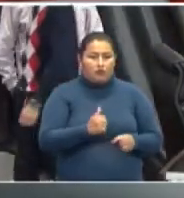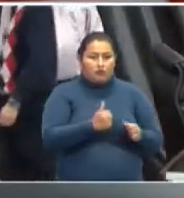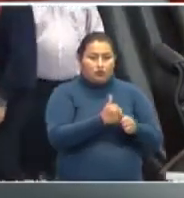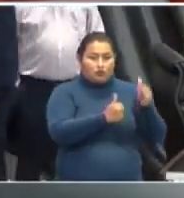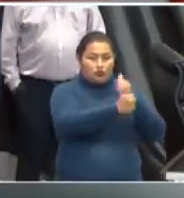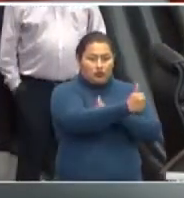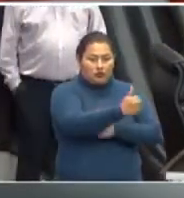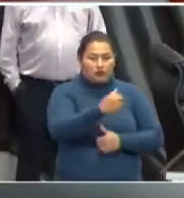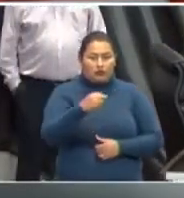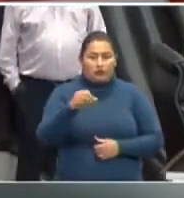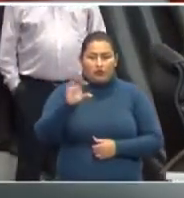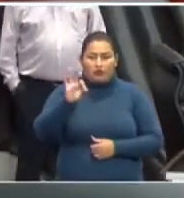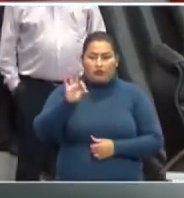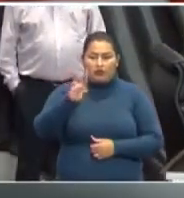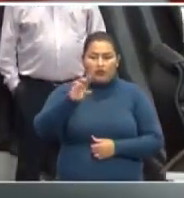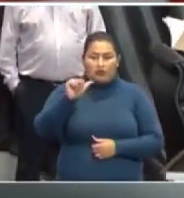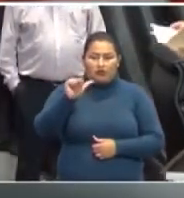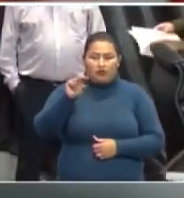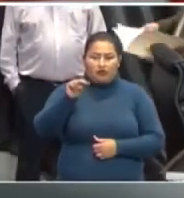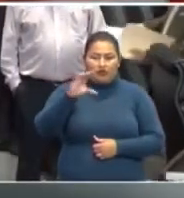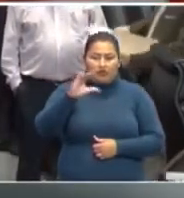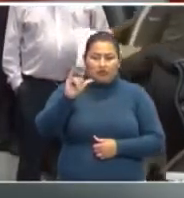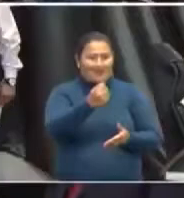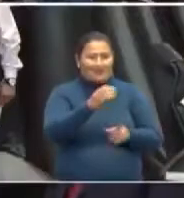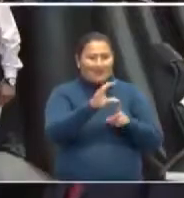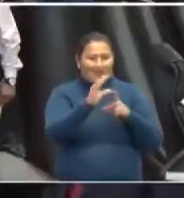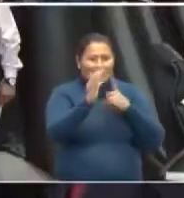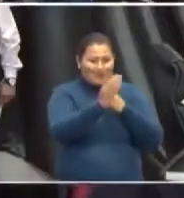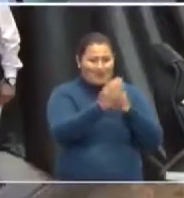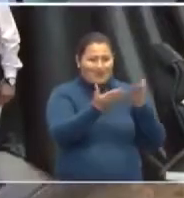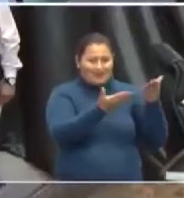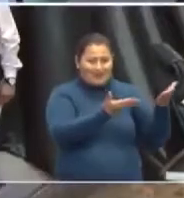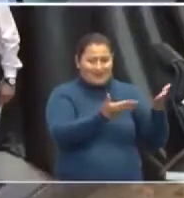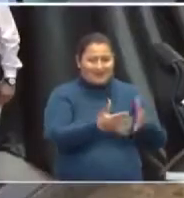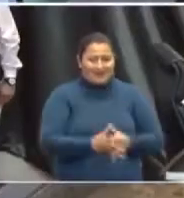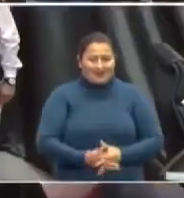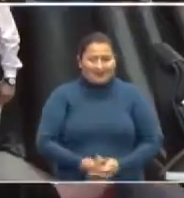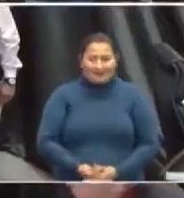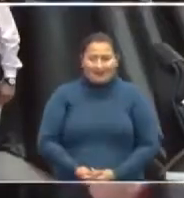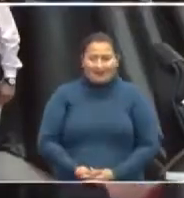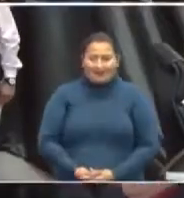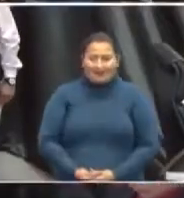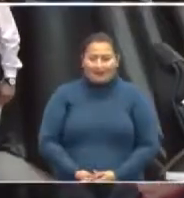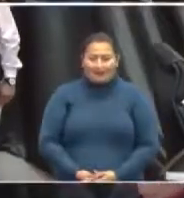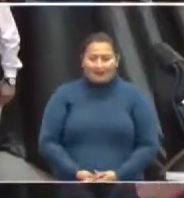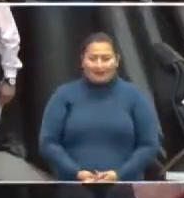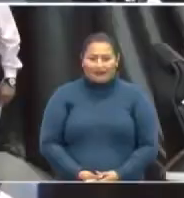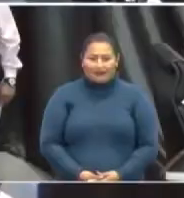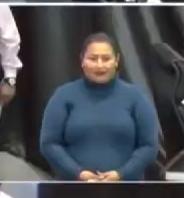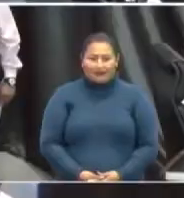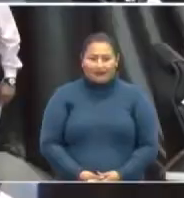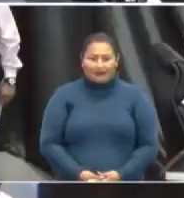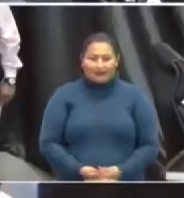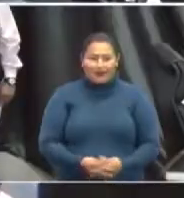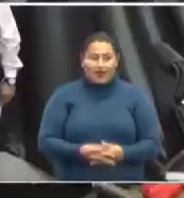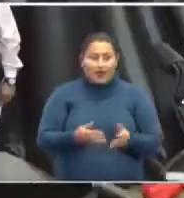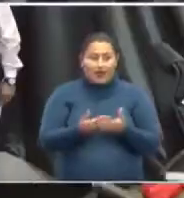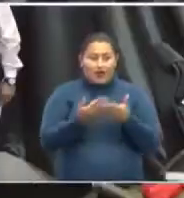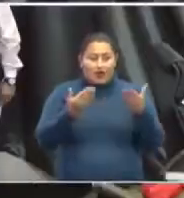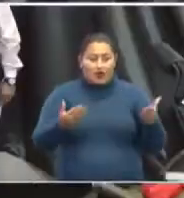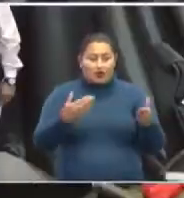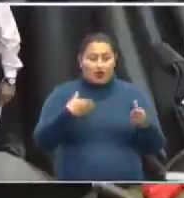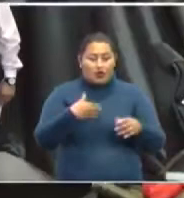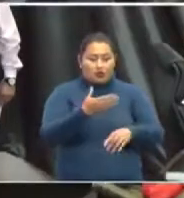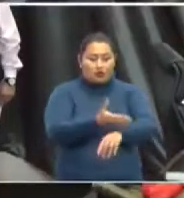se retome la función administrativa de esa comisión. Afirmó que no habrá línea en este tema, pero será interesante ver quién se opone a la